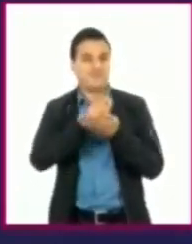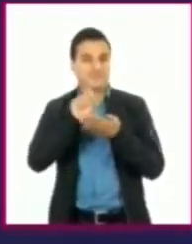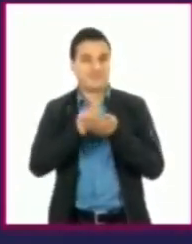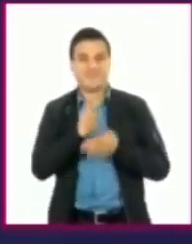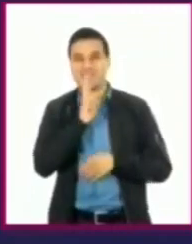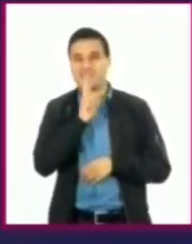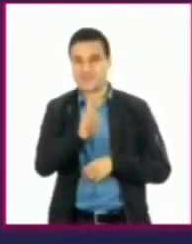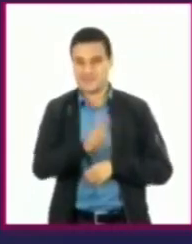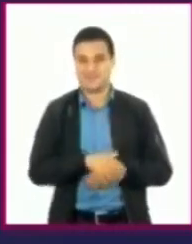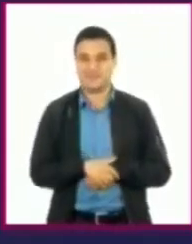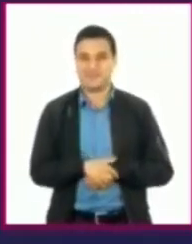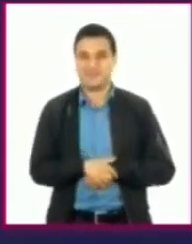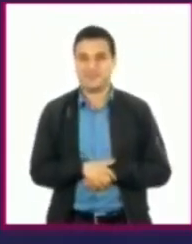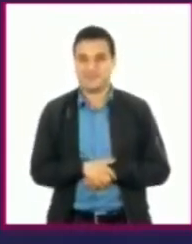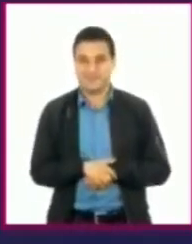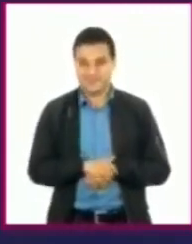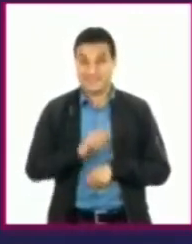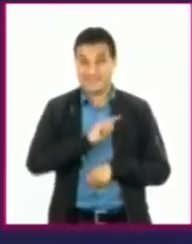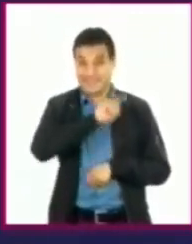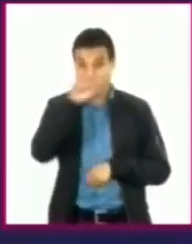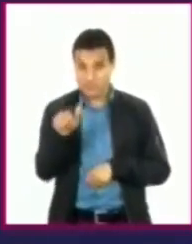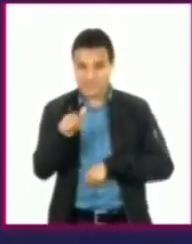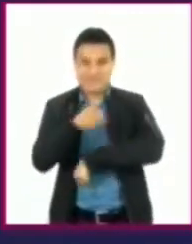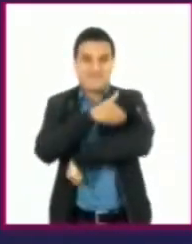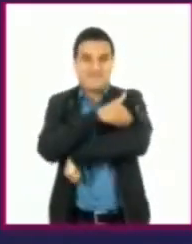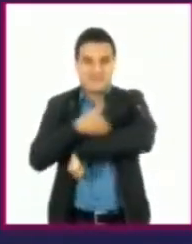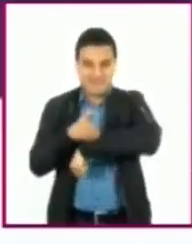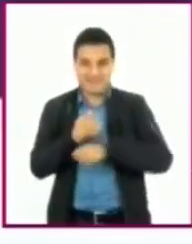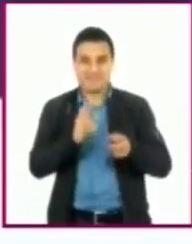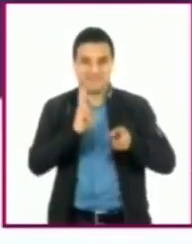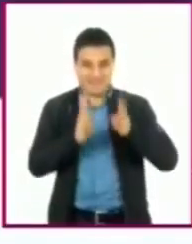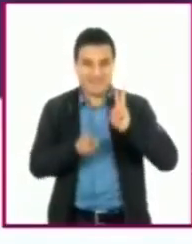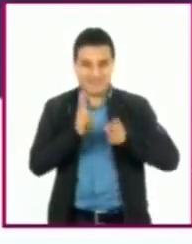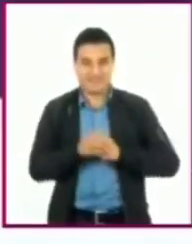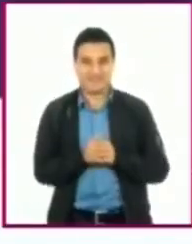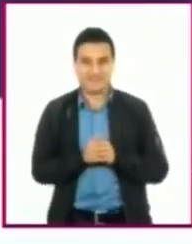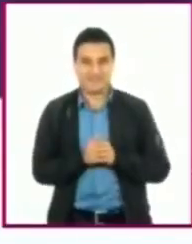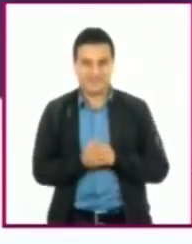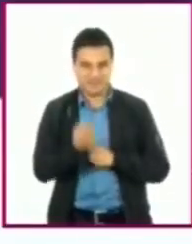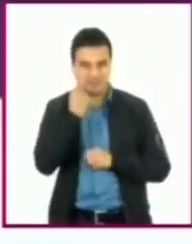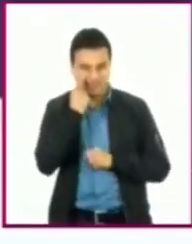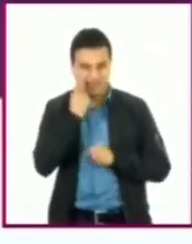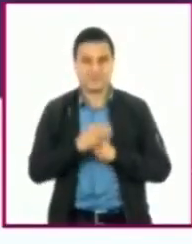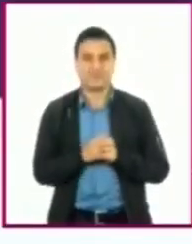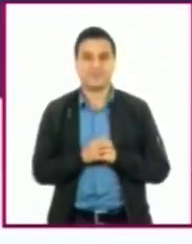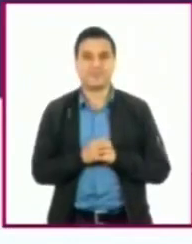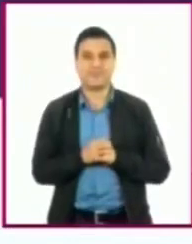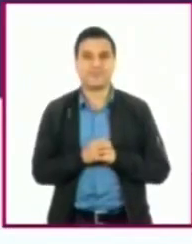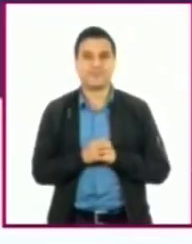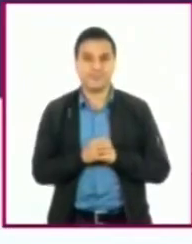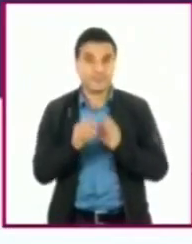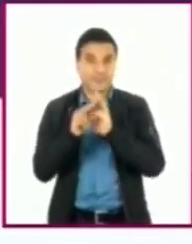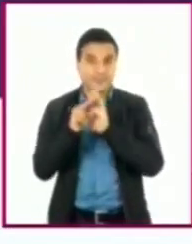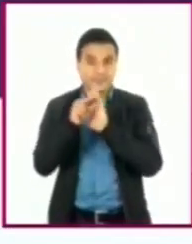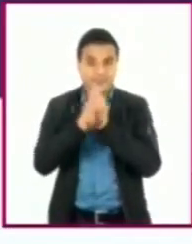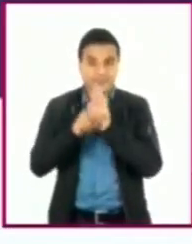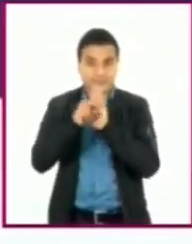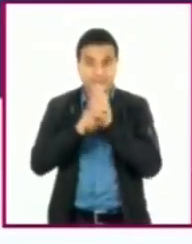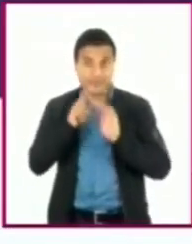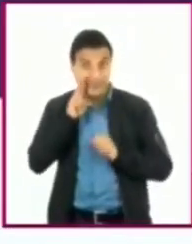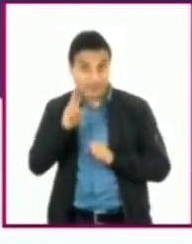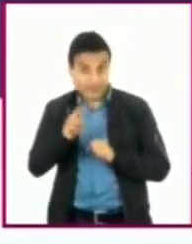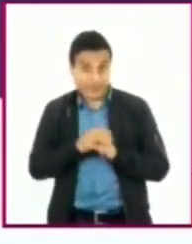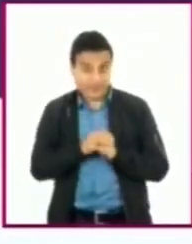a esas preguntas y coméntenlas con sus familiares. Ahora bien, como se muestra en el video, gracias